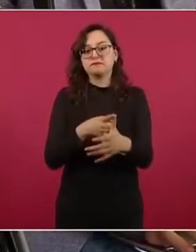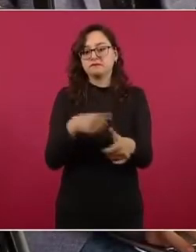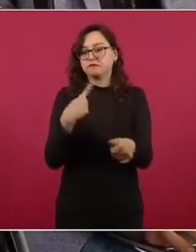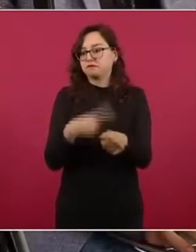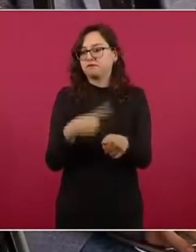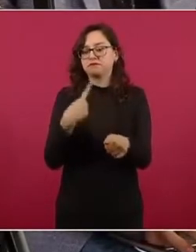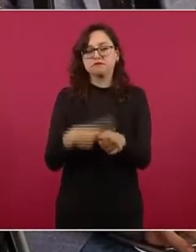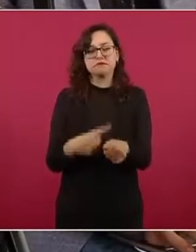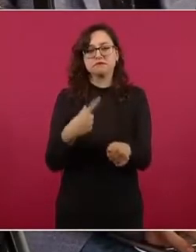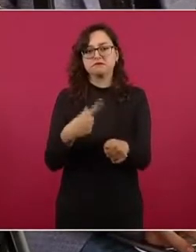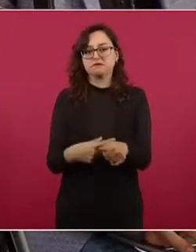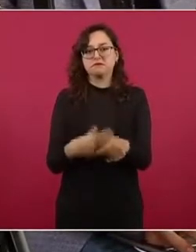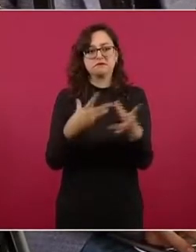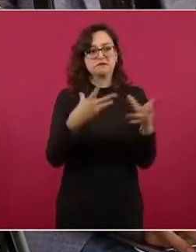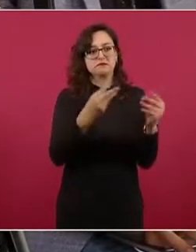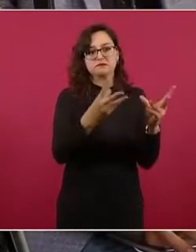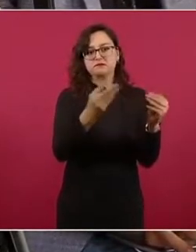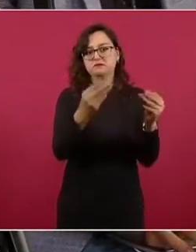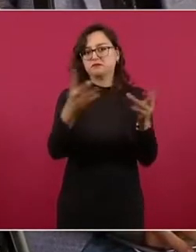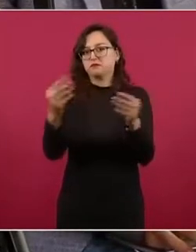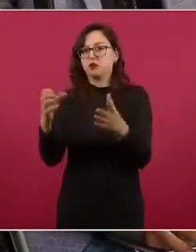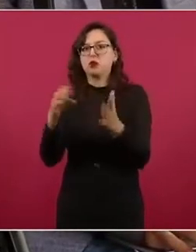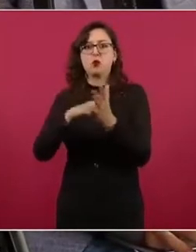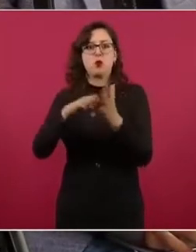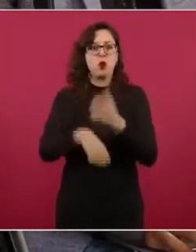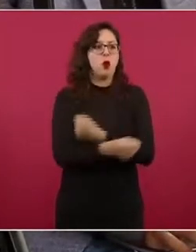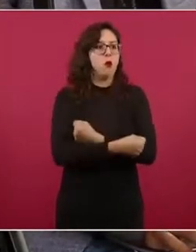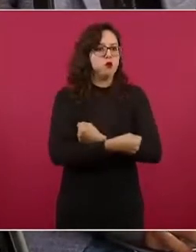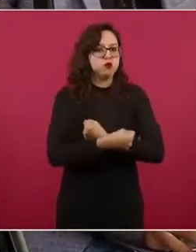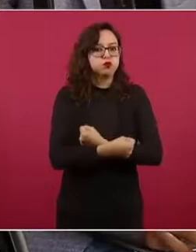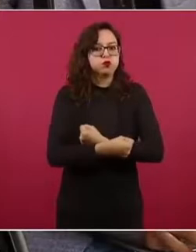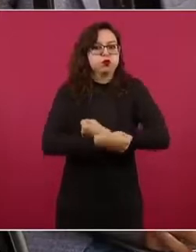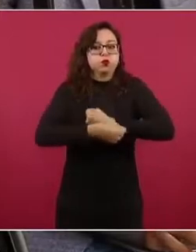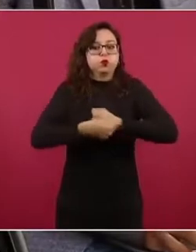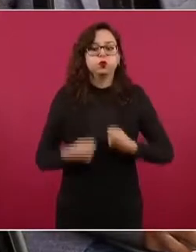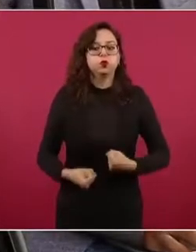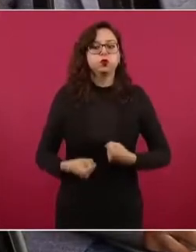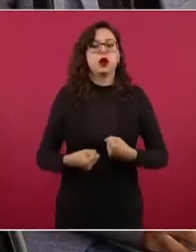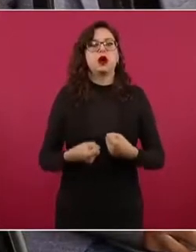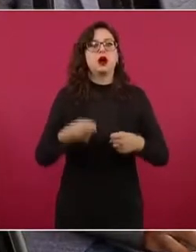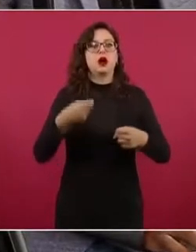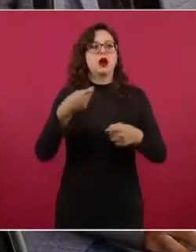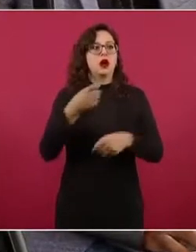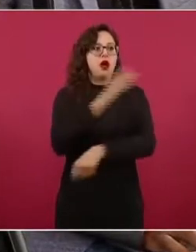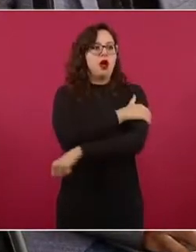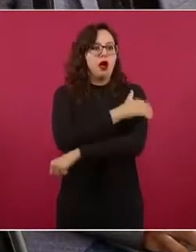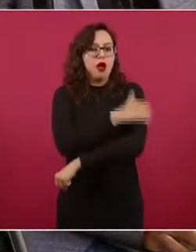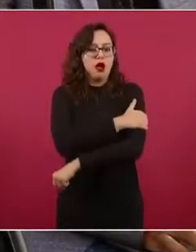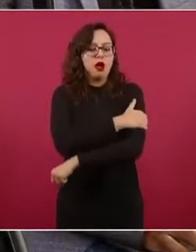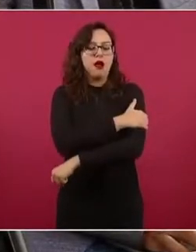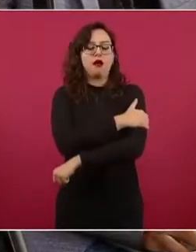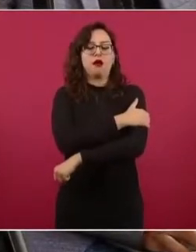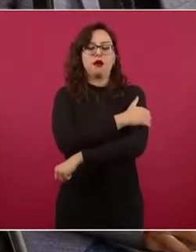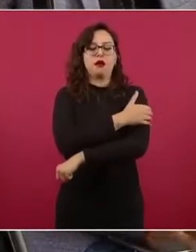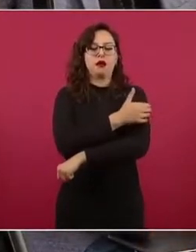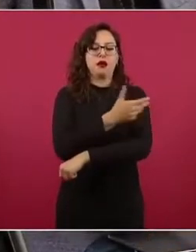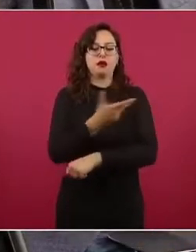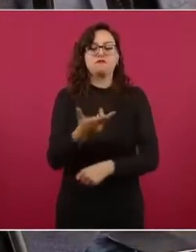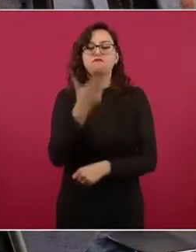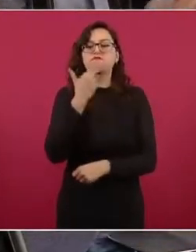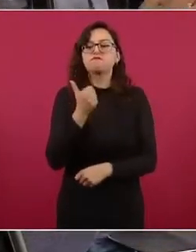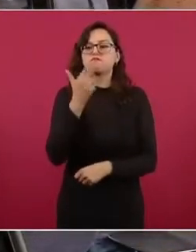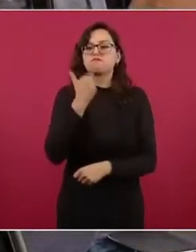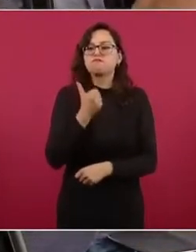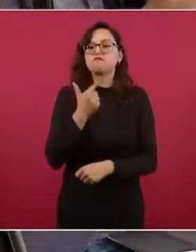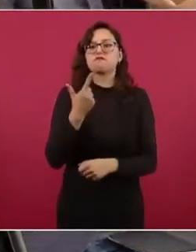aquejan a toda la humanidad, como es la obesidad, el sobrepeso, las enfermedades como la hipertensión y la diabetes